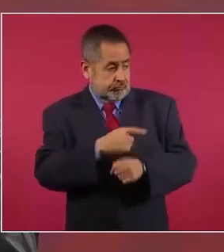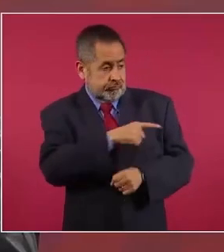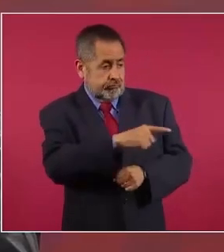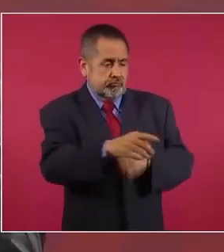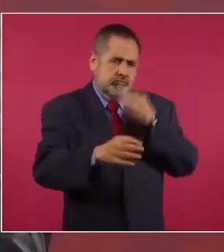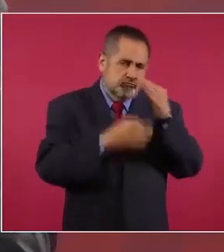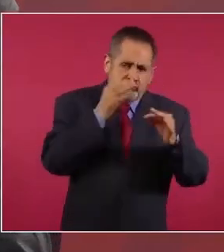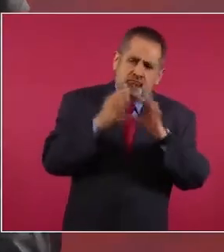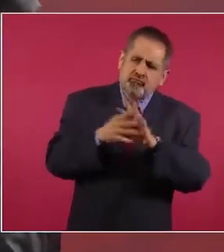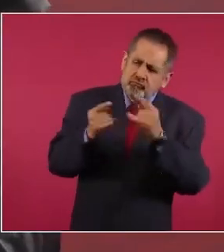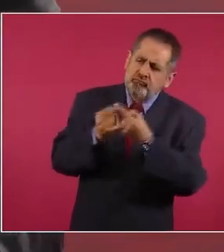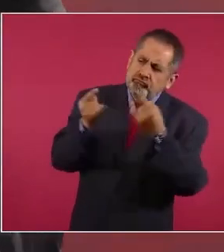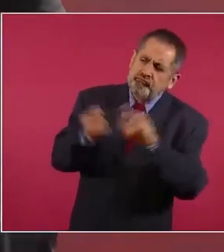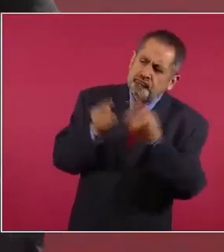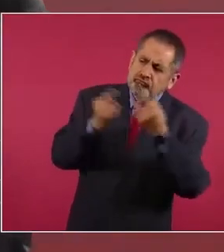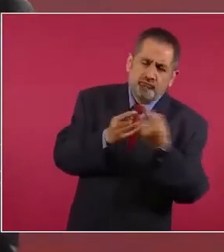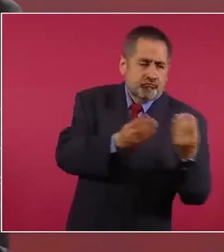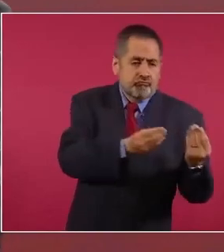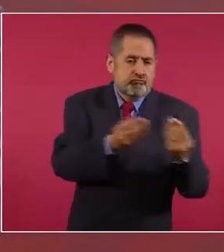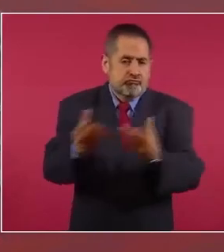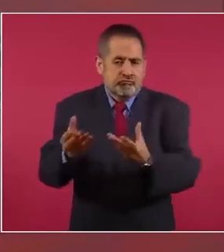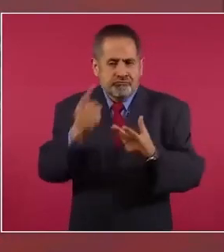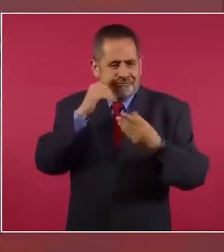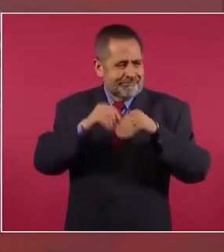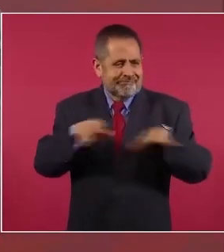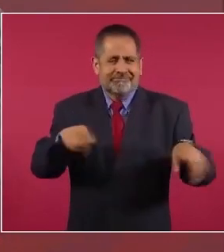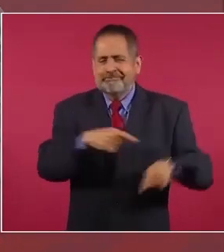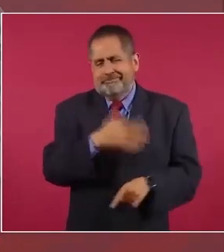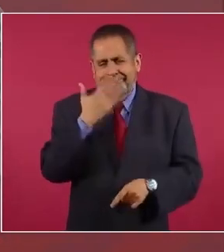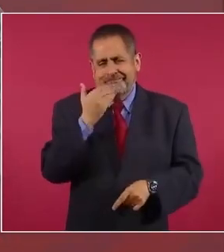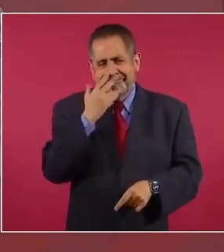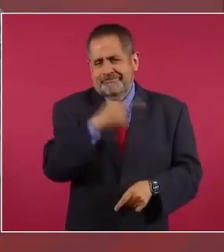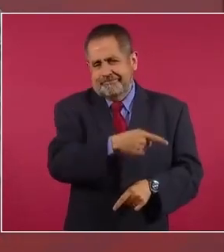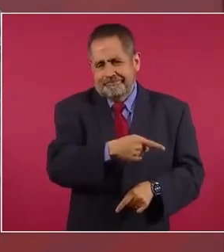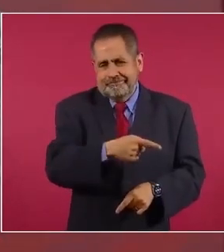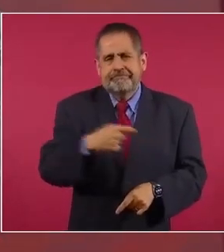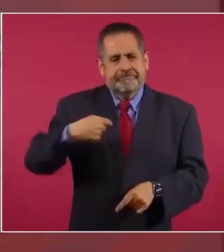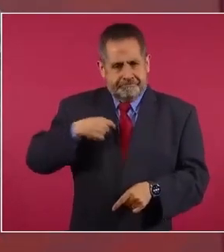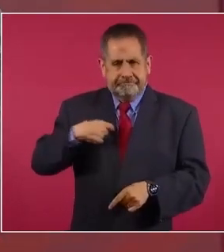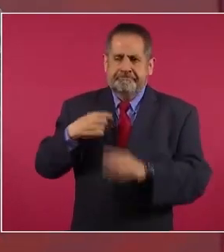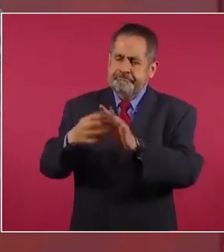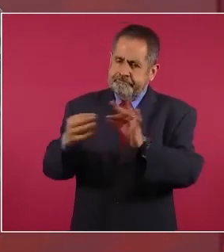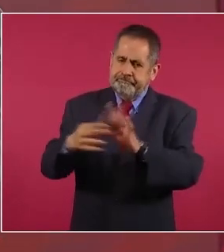van a ver algo en la televisión sobre estos asuntos